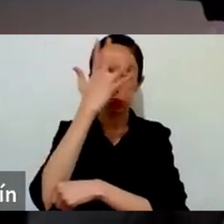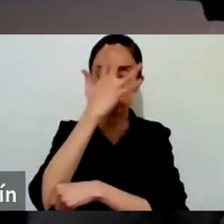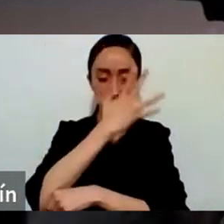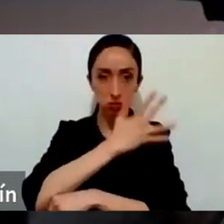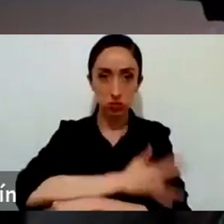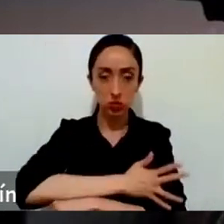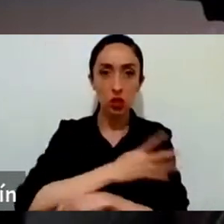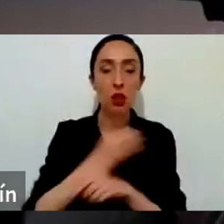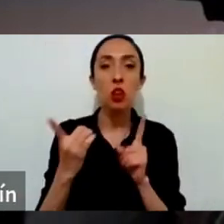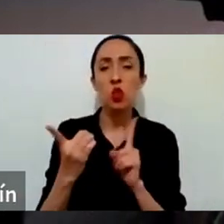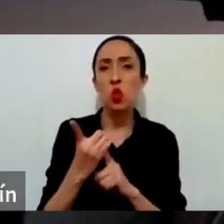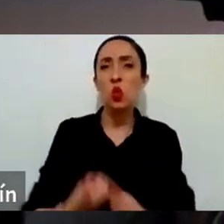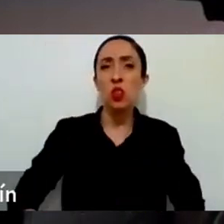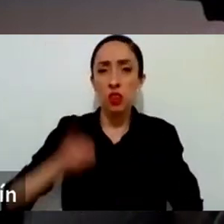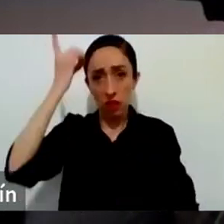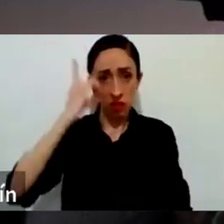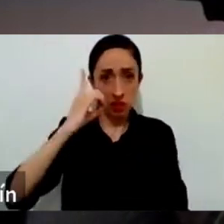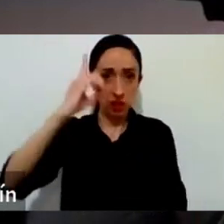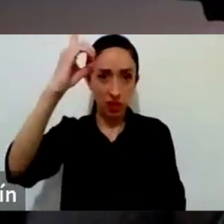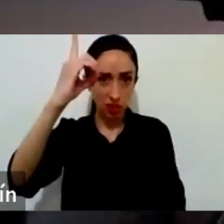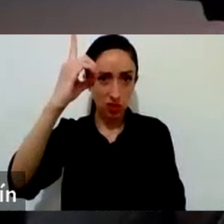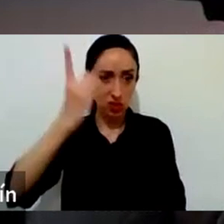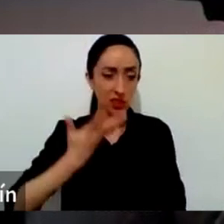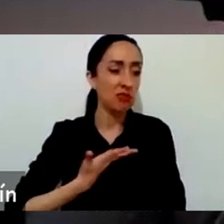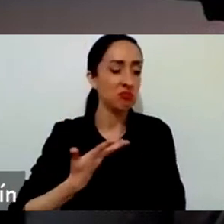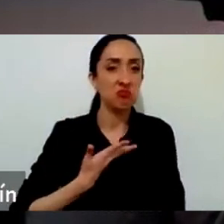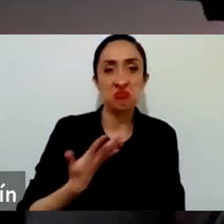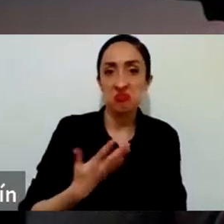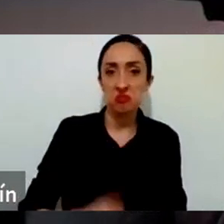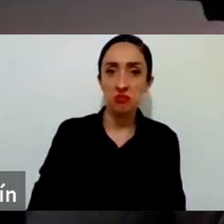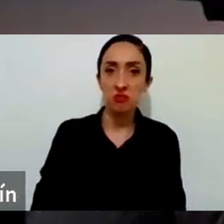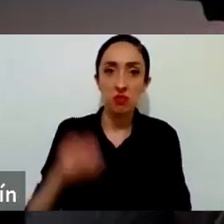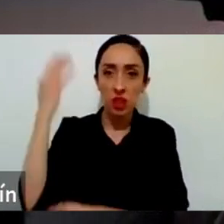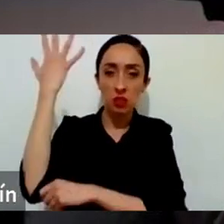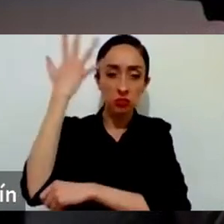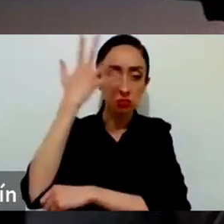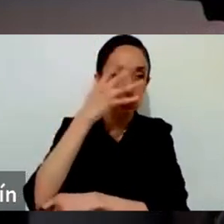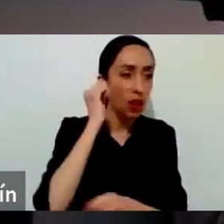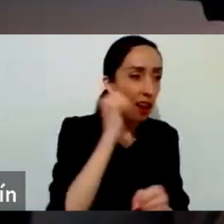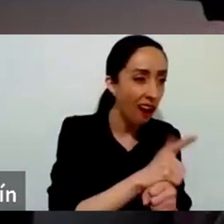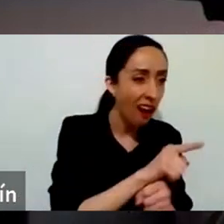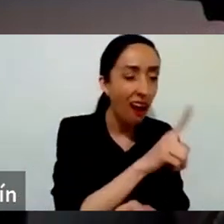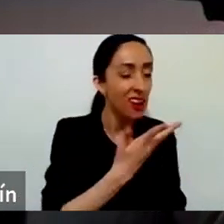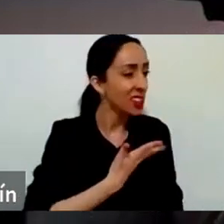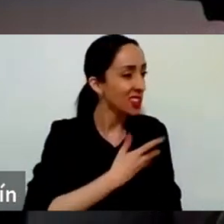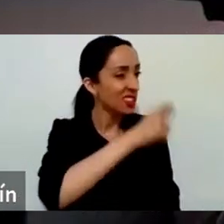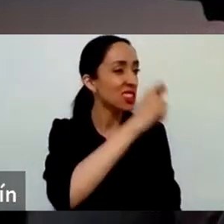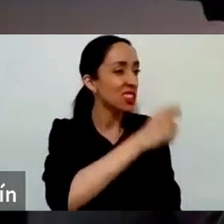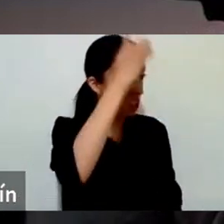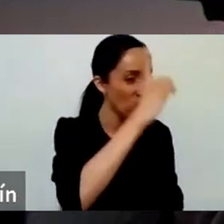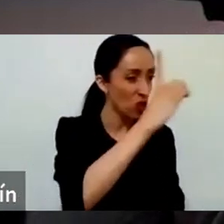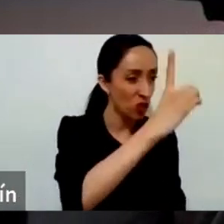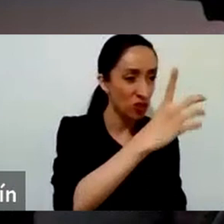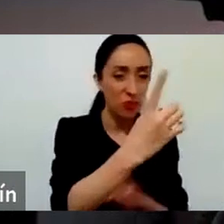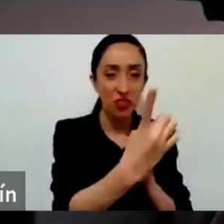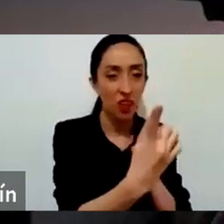en nuestras vidas. Entonces es una herramienta muy útil. Y se la recomendamos a cada uno de ustedes